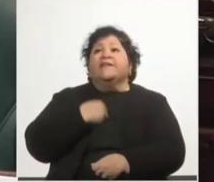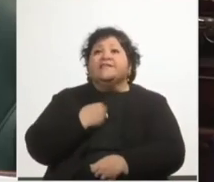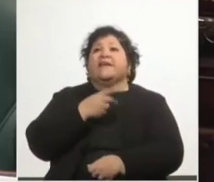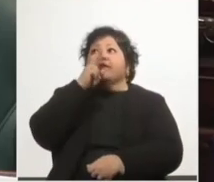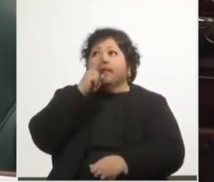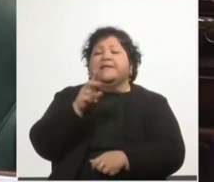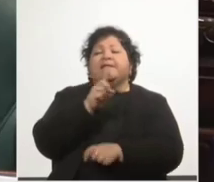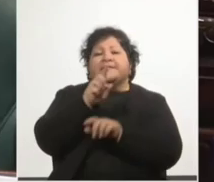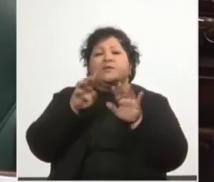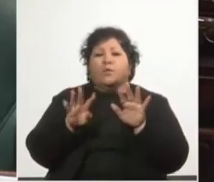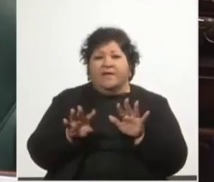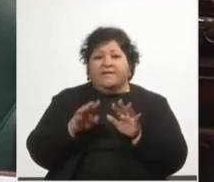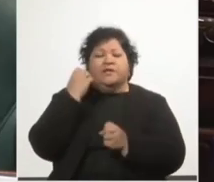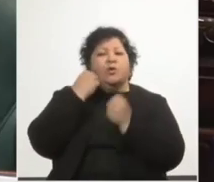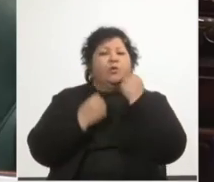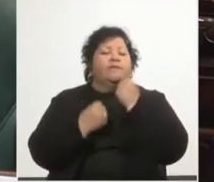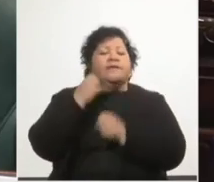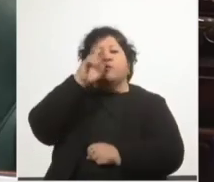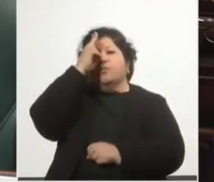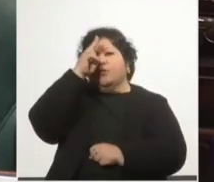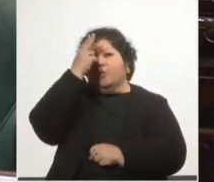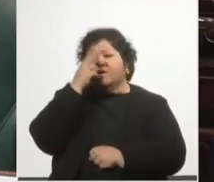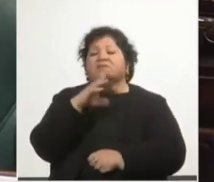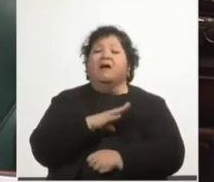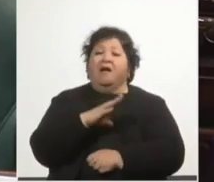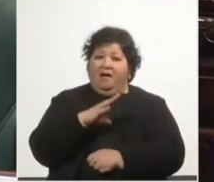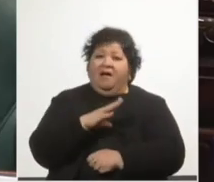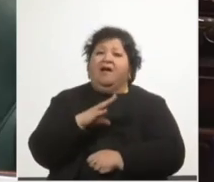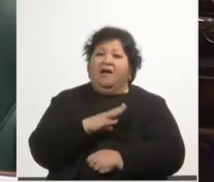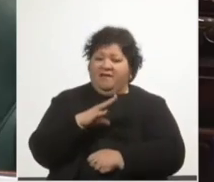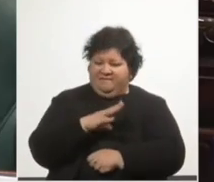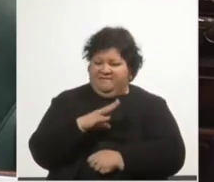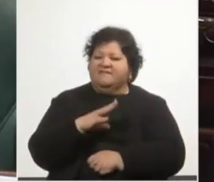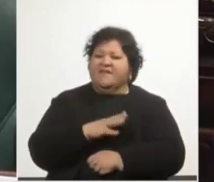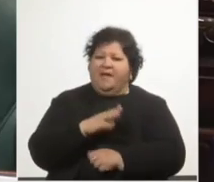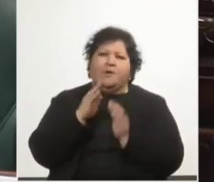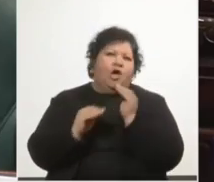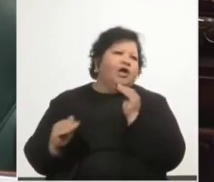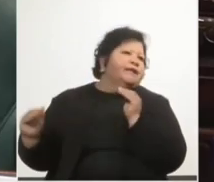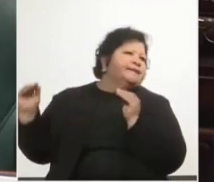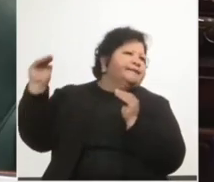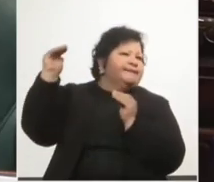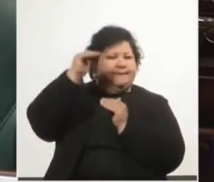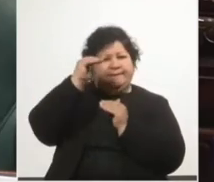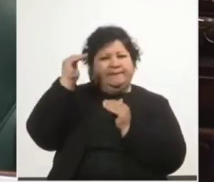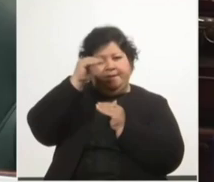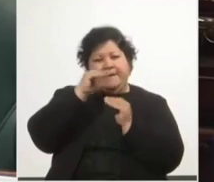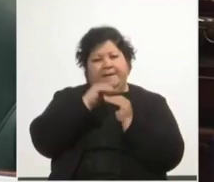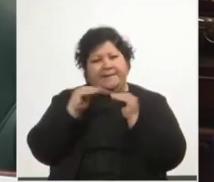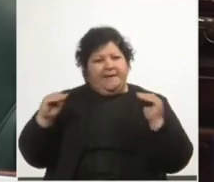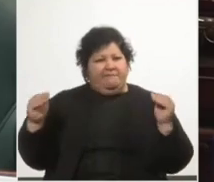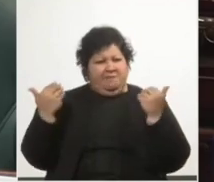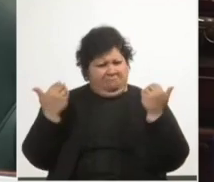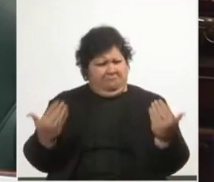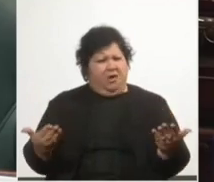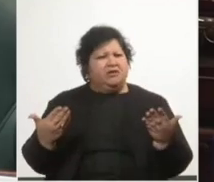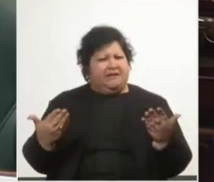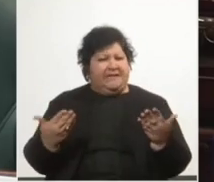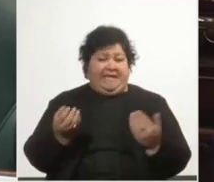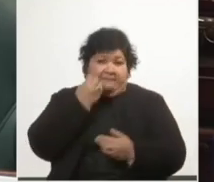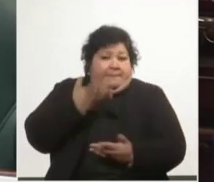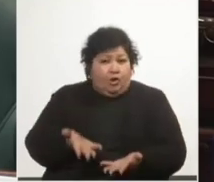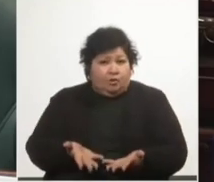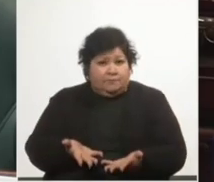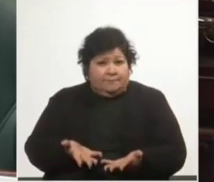la economía uruguaya se encontraba, reitero, por encima de su nivel potencial. Hecha